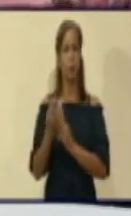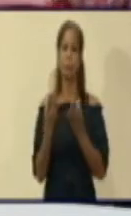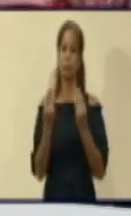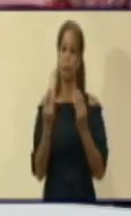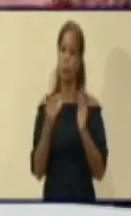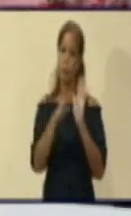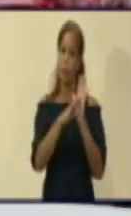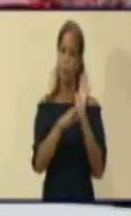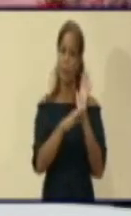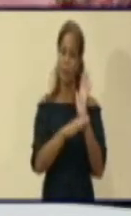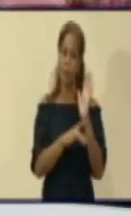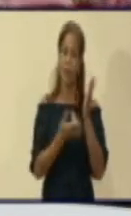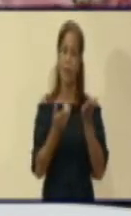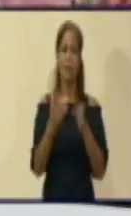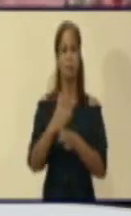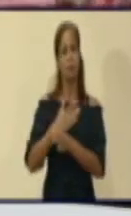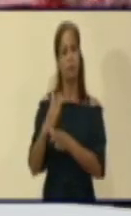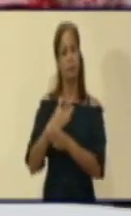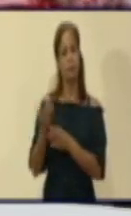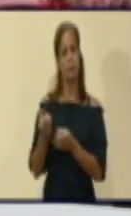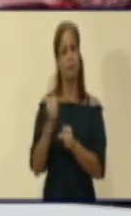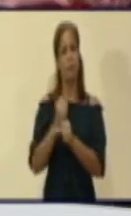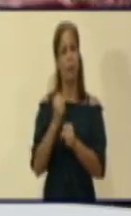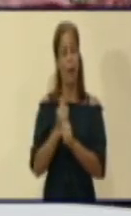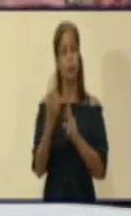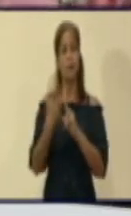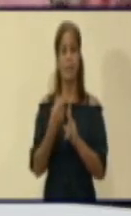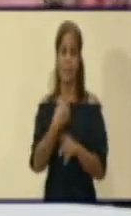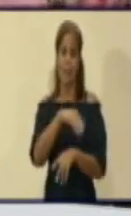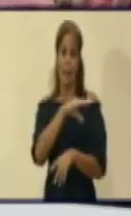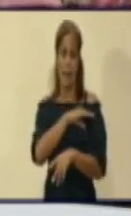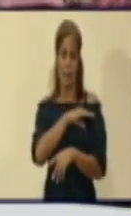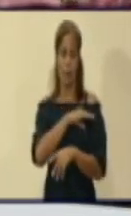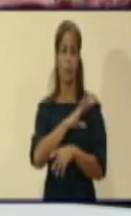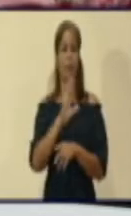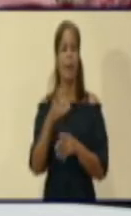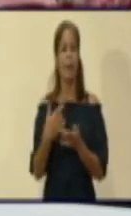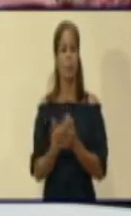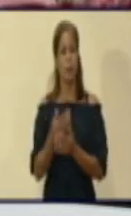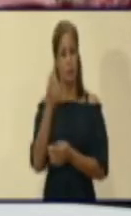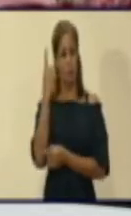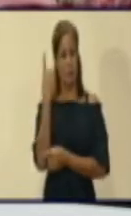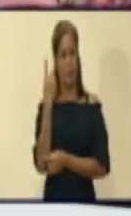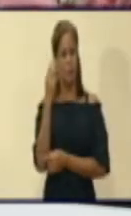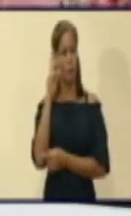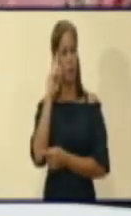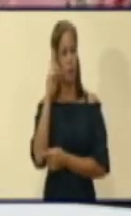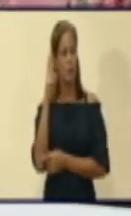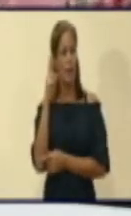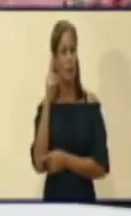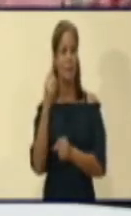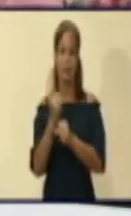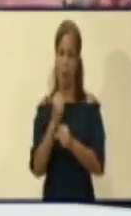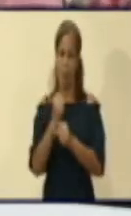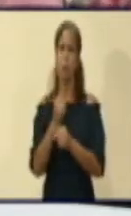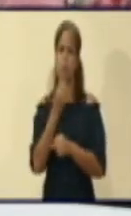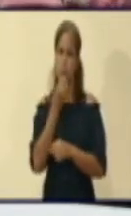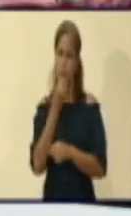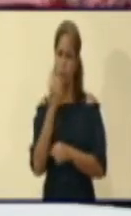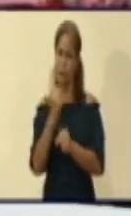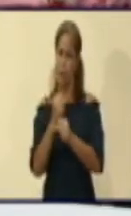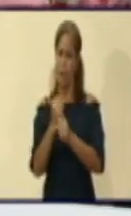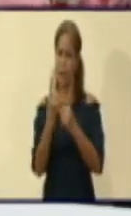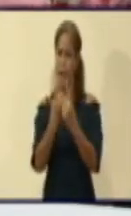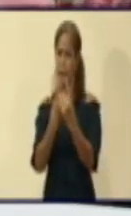relación con el empleo y el salario que se van a aplicar y vamos a recordarlas. En principio, fomentar el trabajo a distancia, como hemos estado insistiendo,